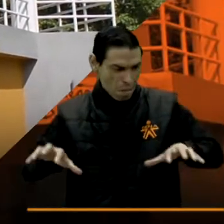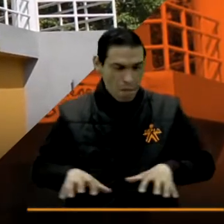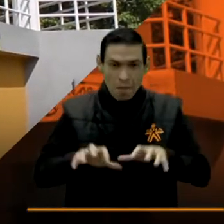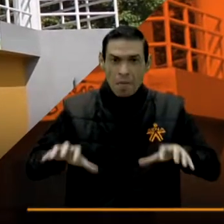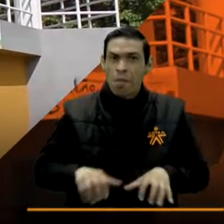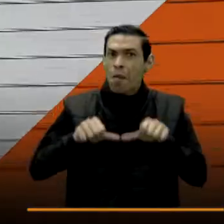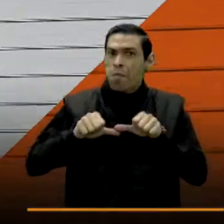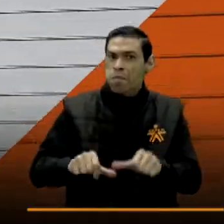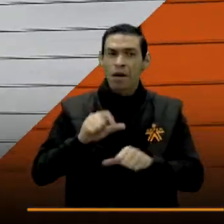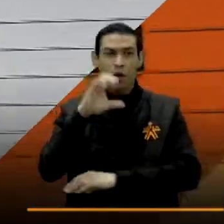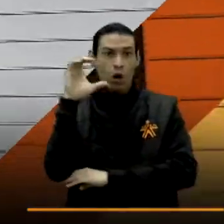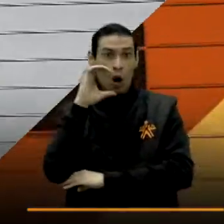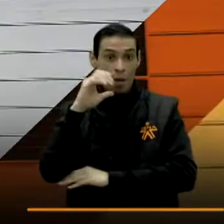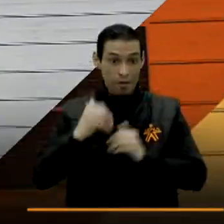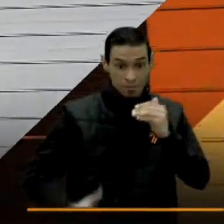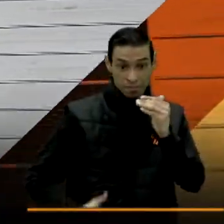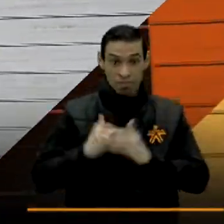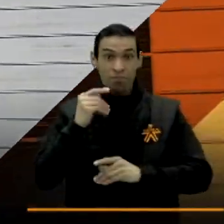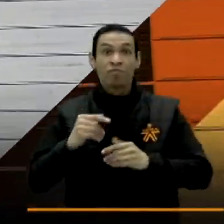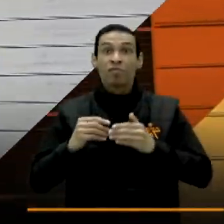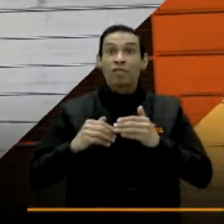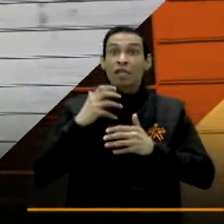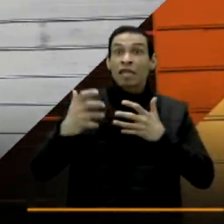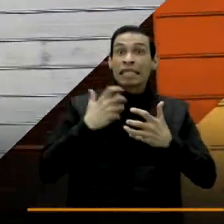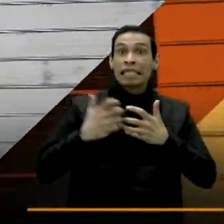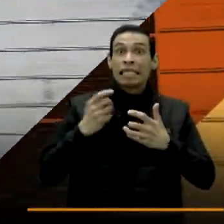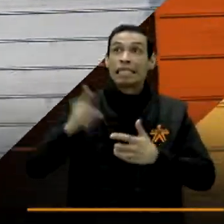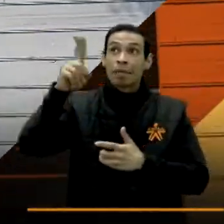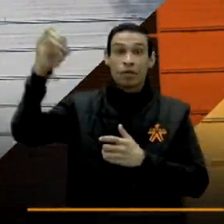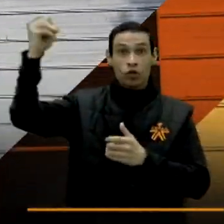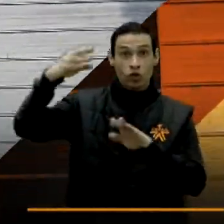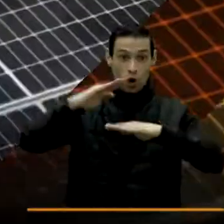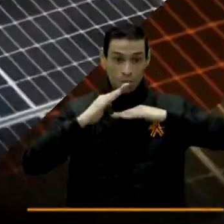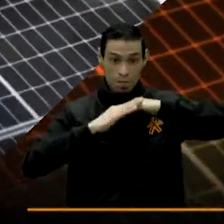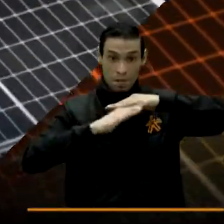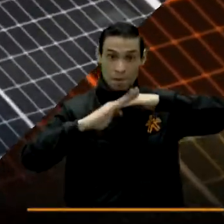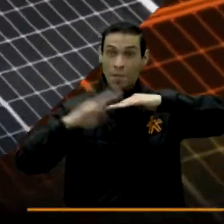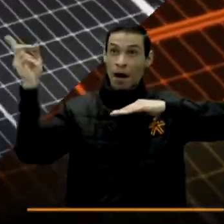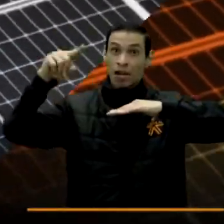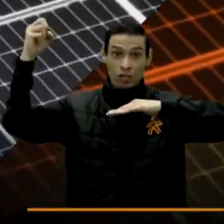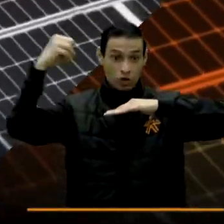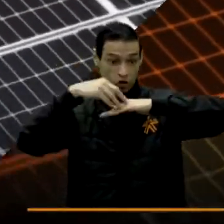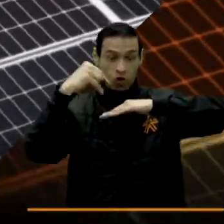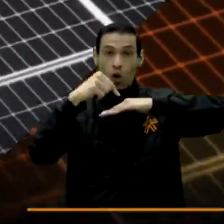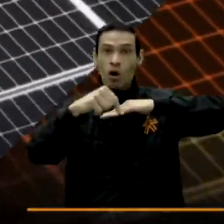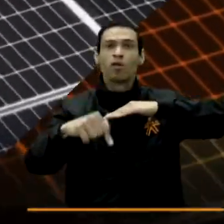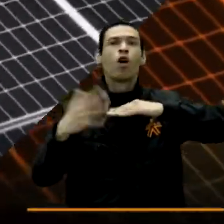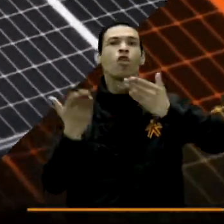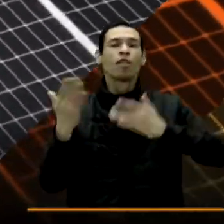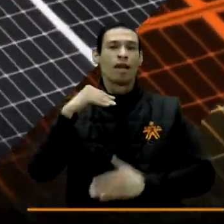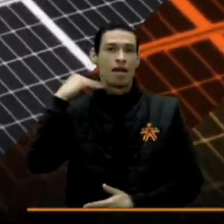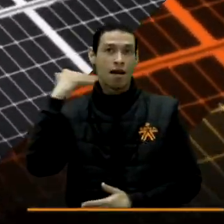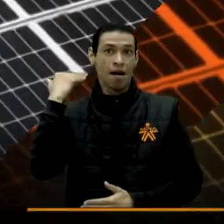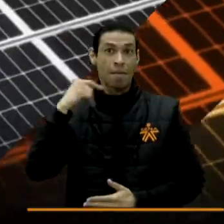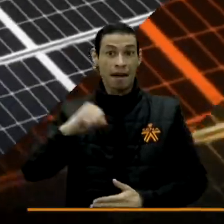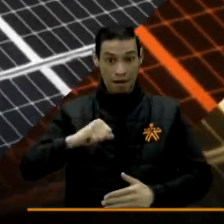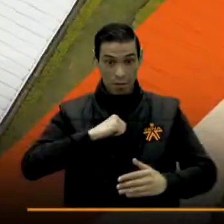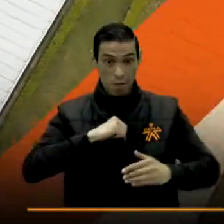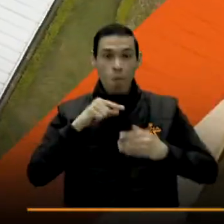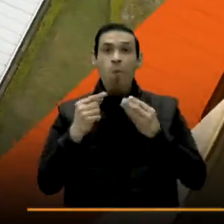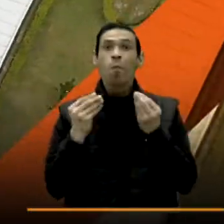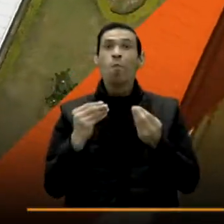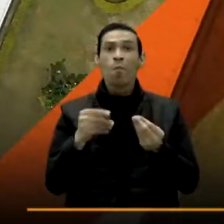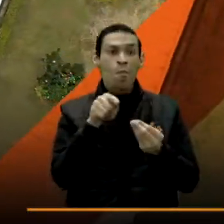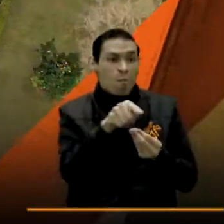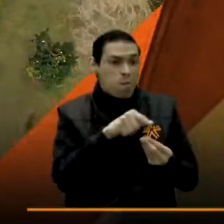ejecución de más acciones sostenibles para el país con la inauguración de un sistema solar fotovoltaico en la Escuela Nacional del Café en Armenia, con 58